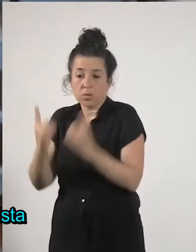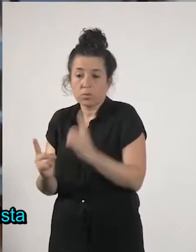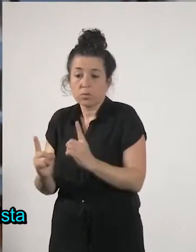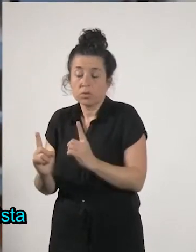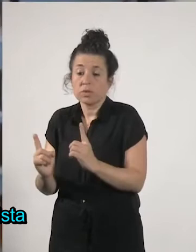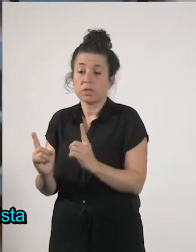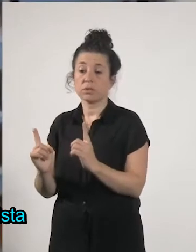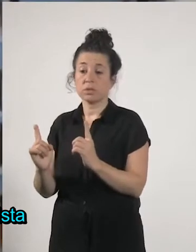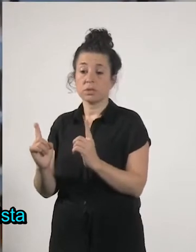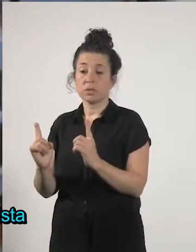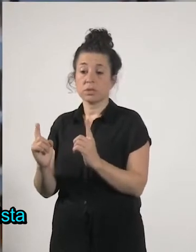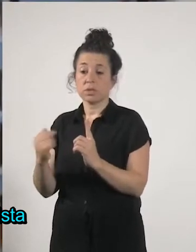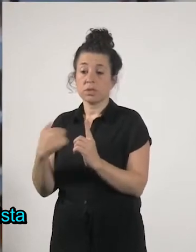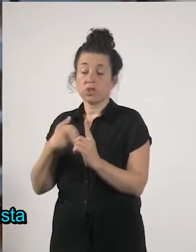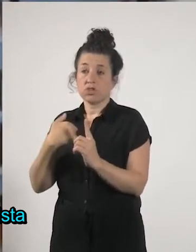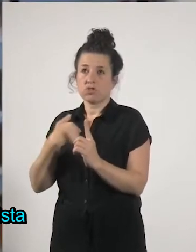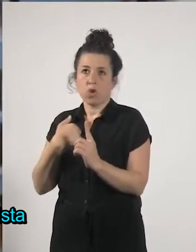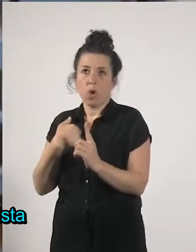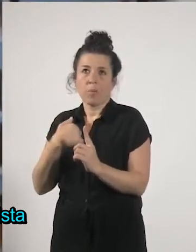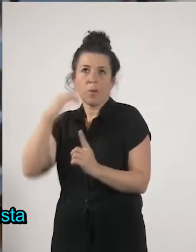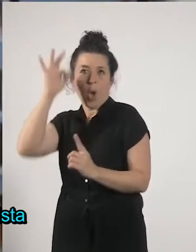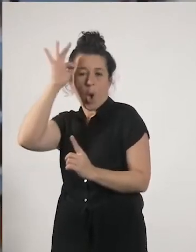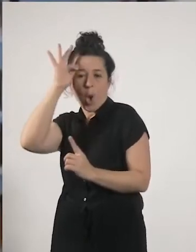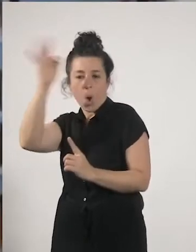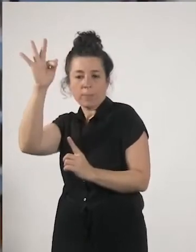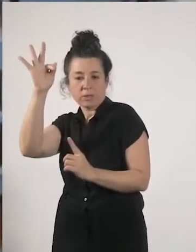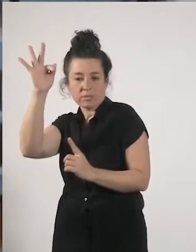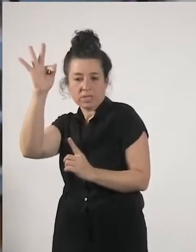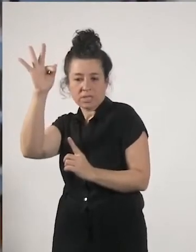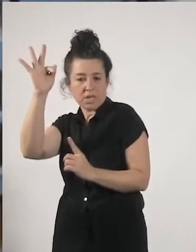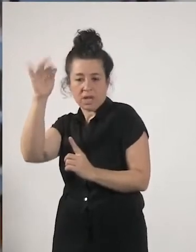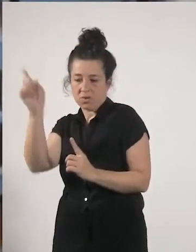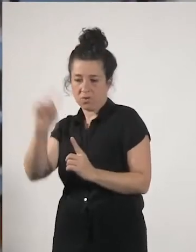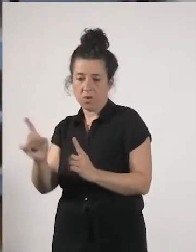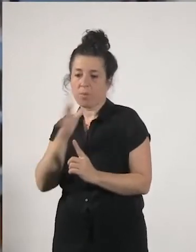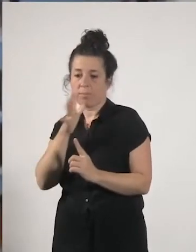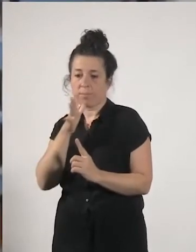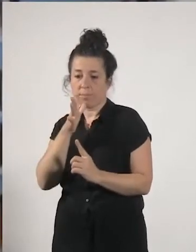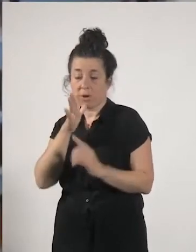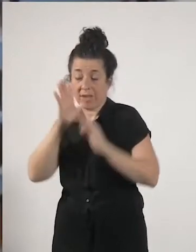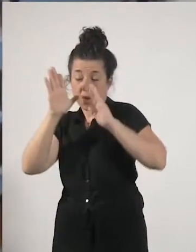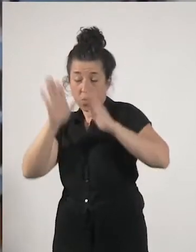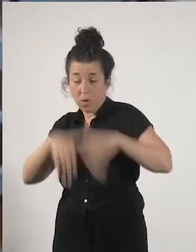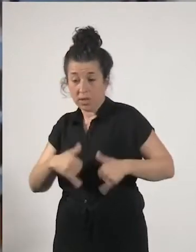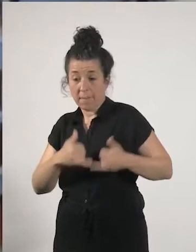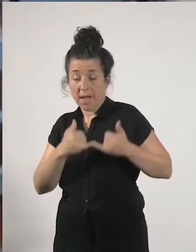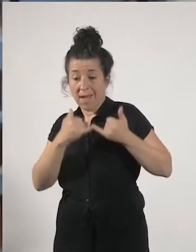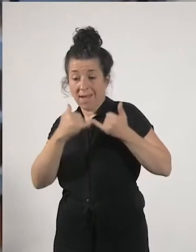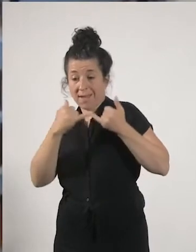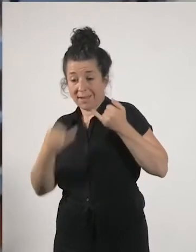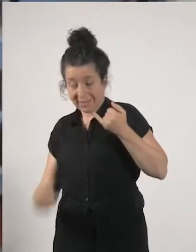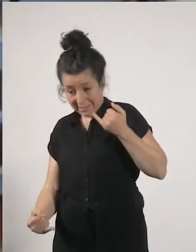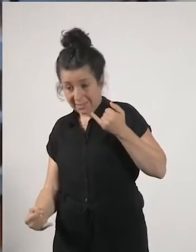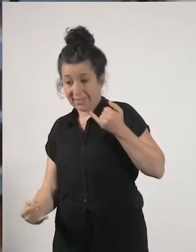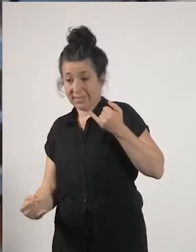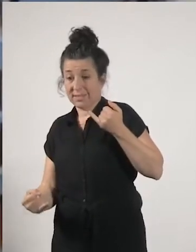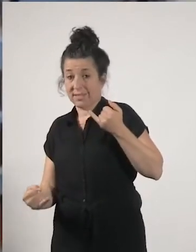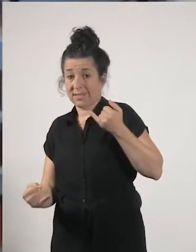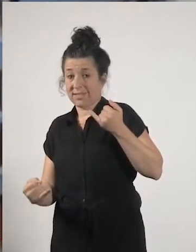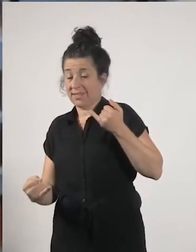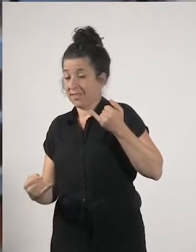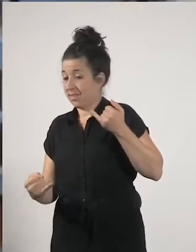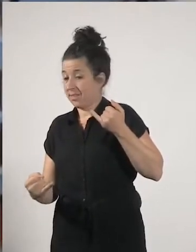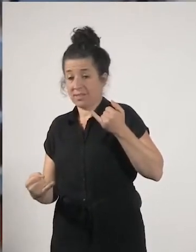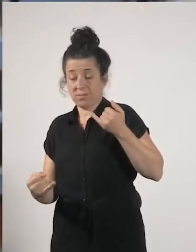soy muy optimista en este sentido por la historia de la última gran recesión